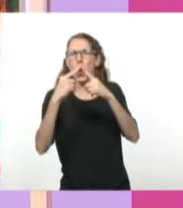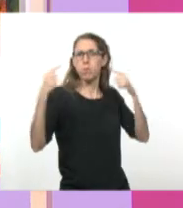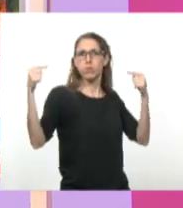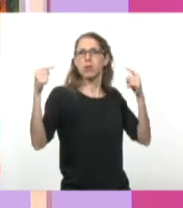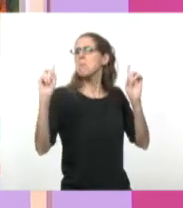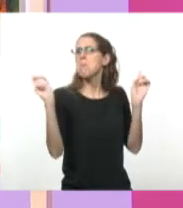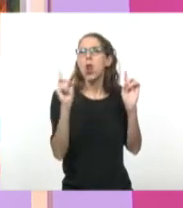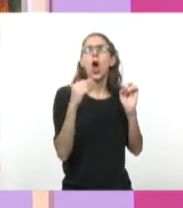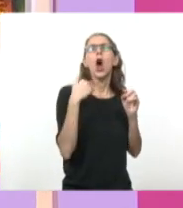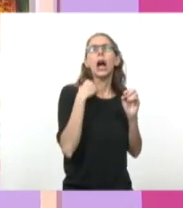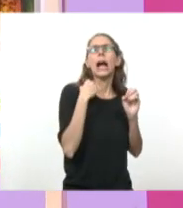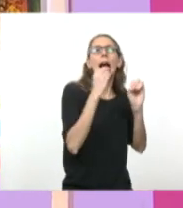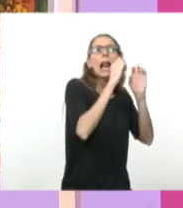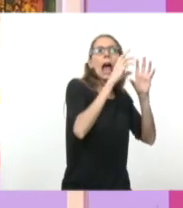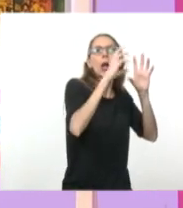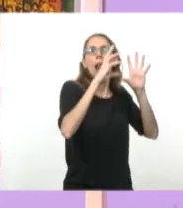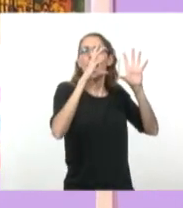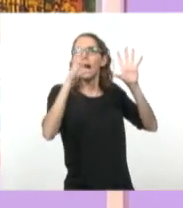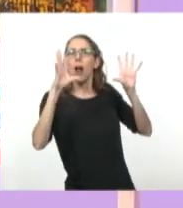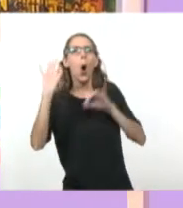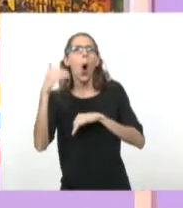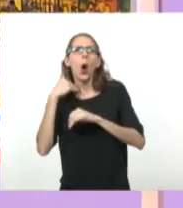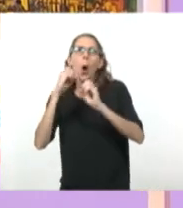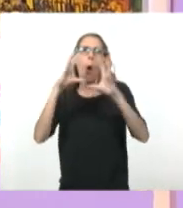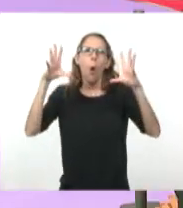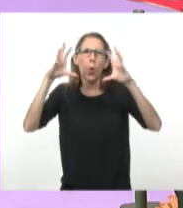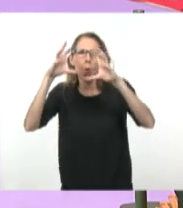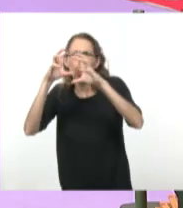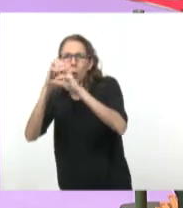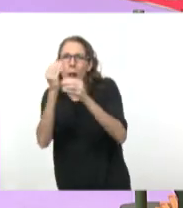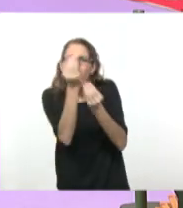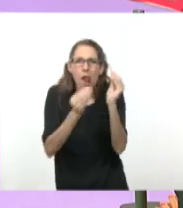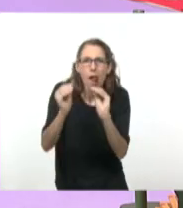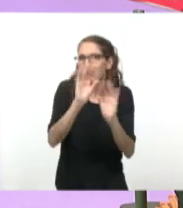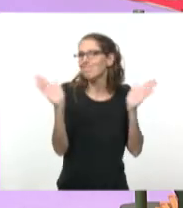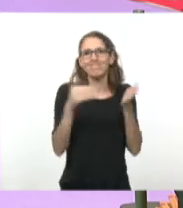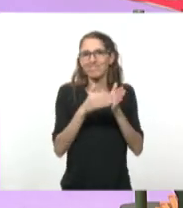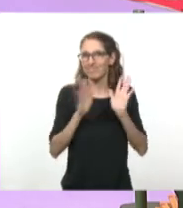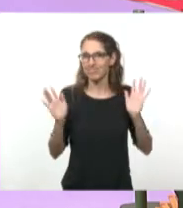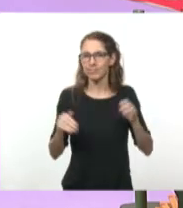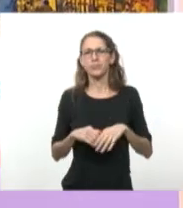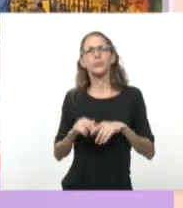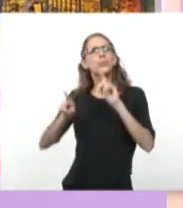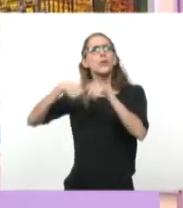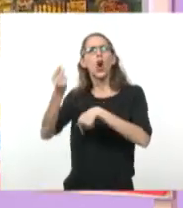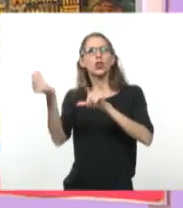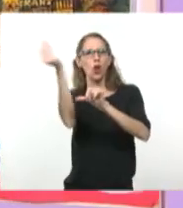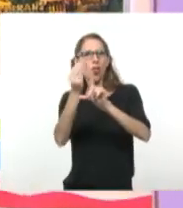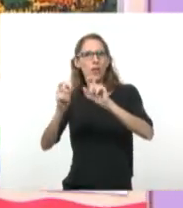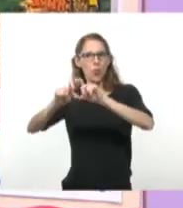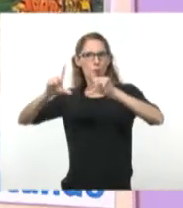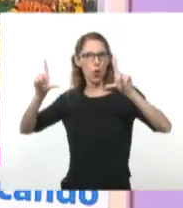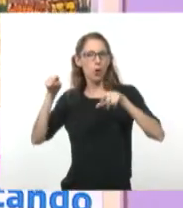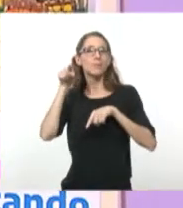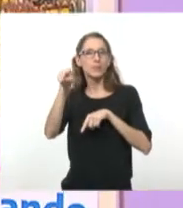claras, o estas grandes contrastes, estas grandes diferencias. ¿Y en el otro? Este dibujo, que es de otra